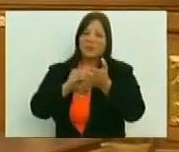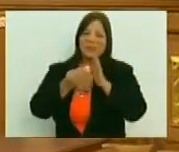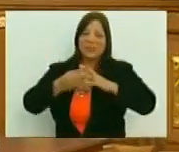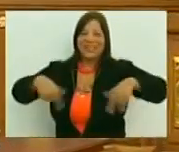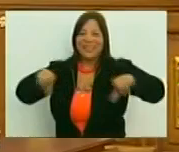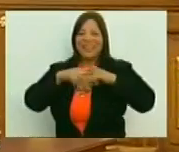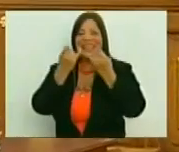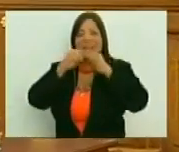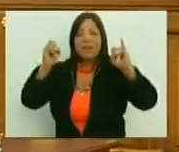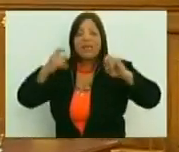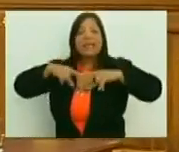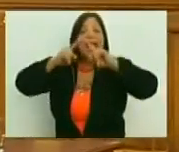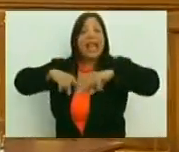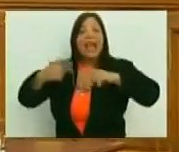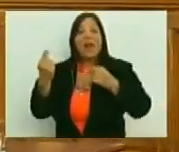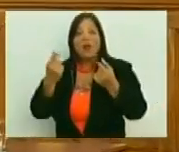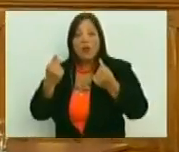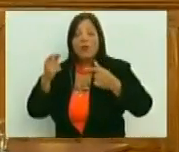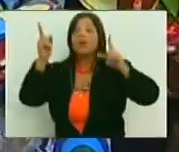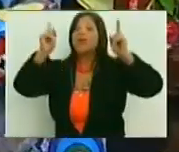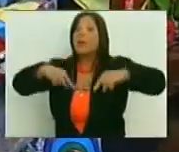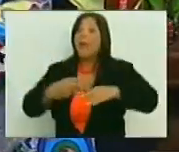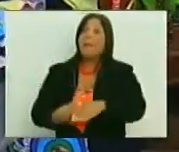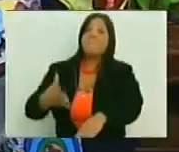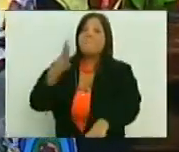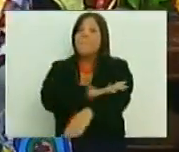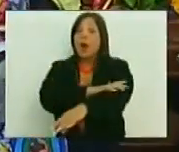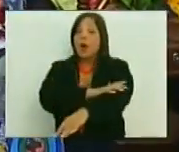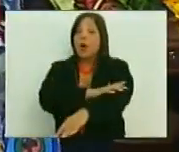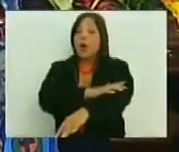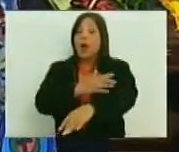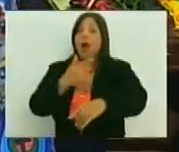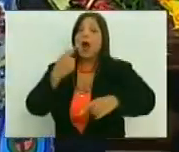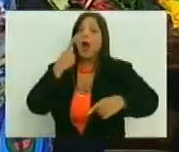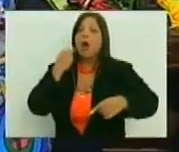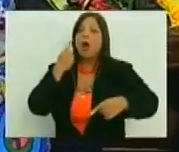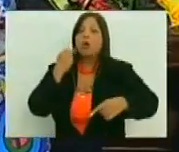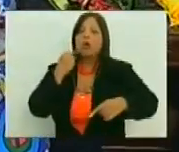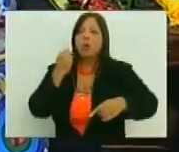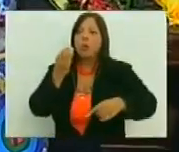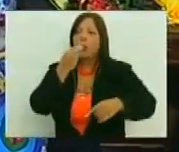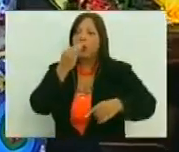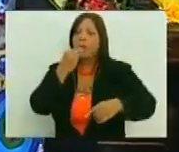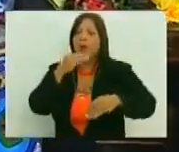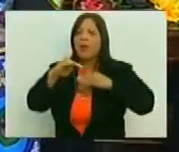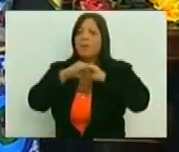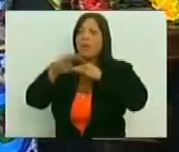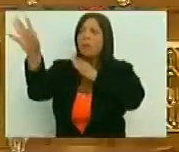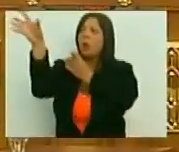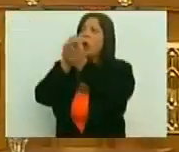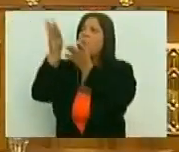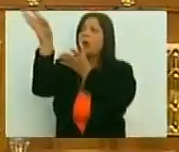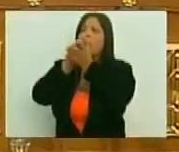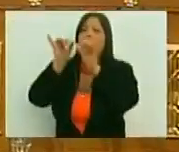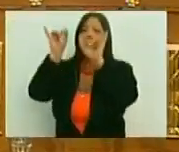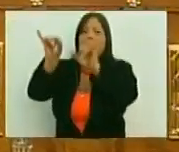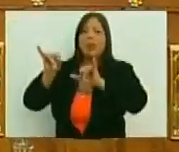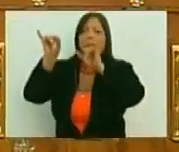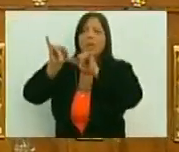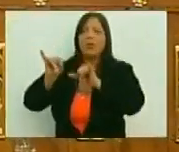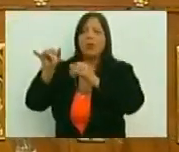dependientes, lo económico, sino que peor aún, nuestros hábitos de consumo, responden a esos intereses, ya lo dijimos,